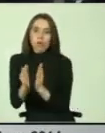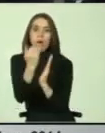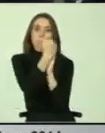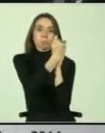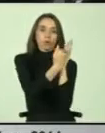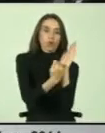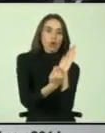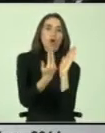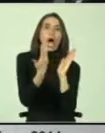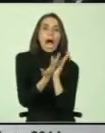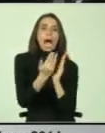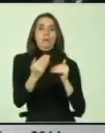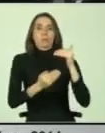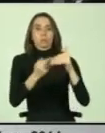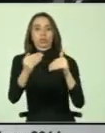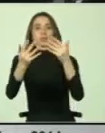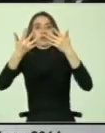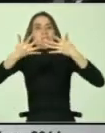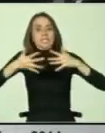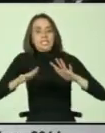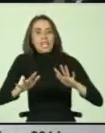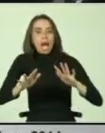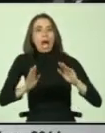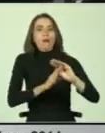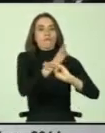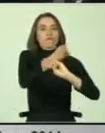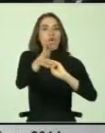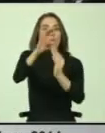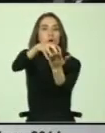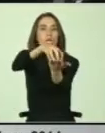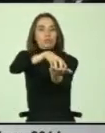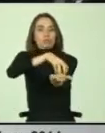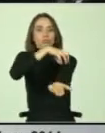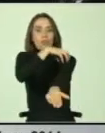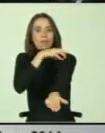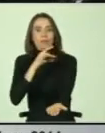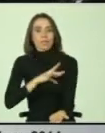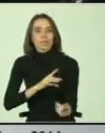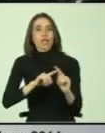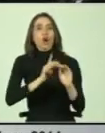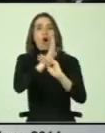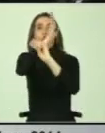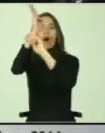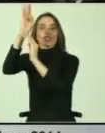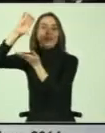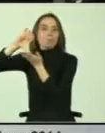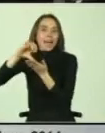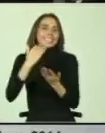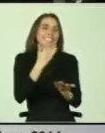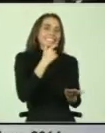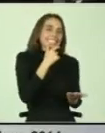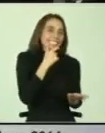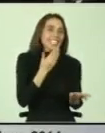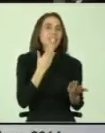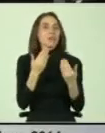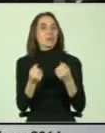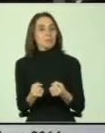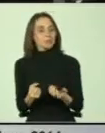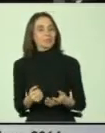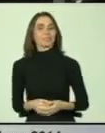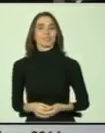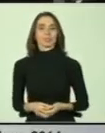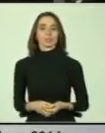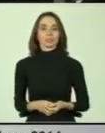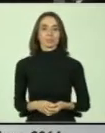procedimientos ya hemos ido a otras ciudades de Chile a otros países también posiblemente pero